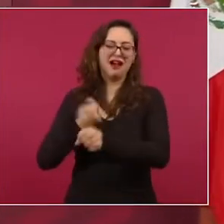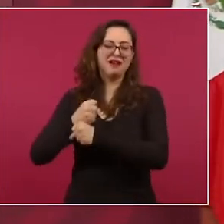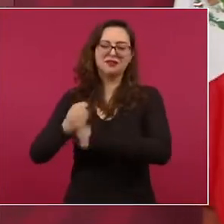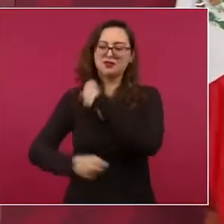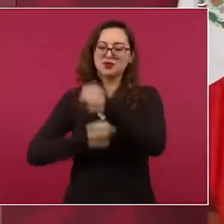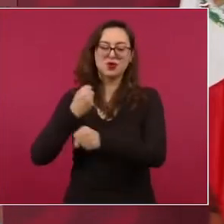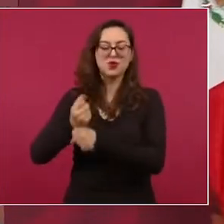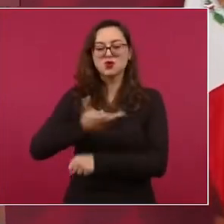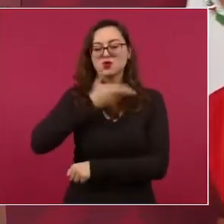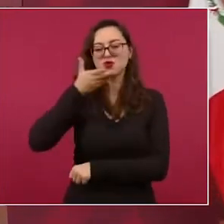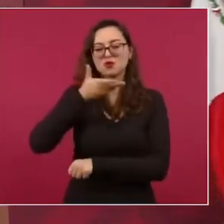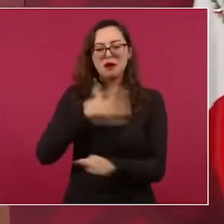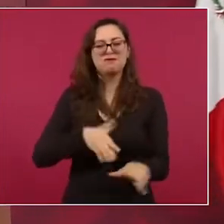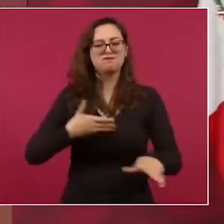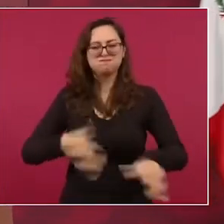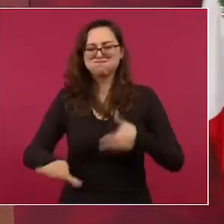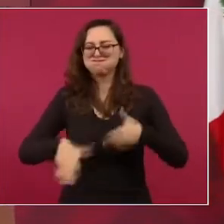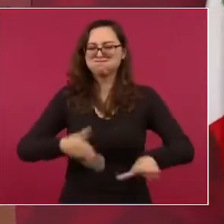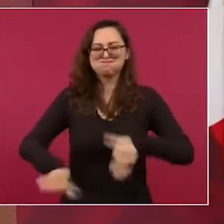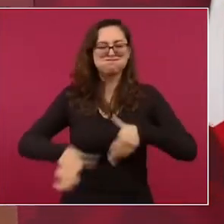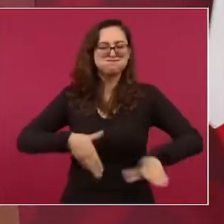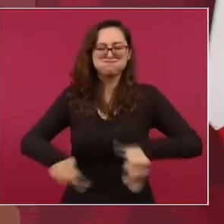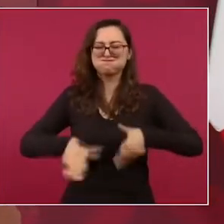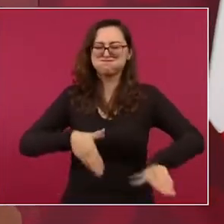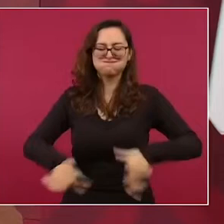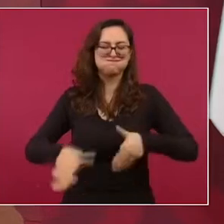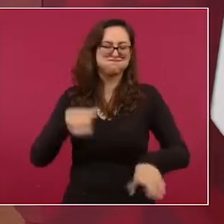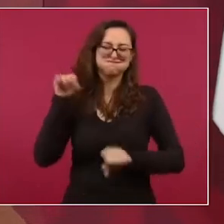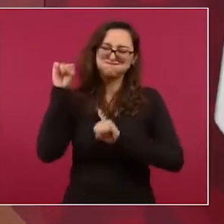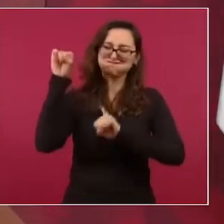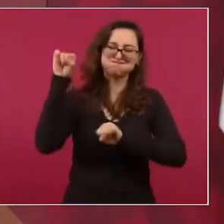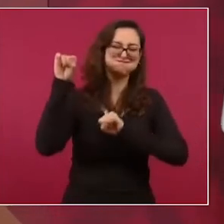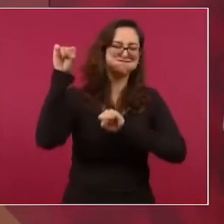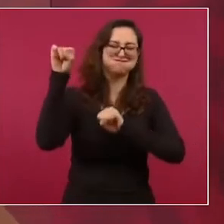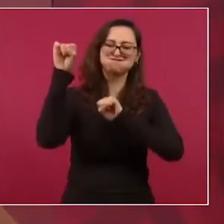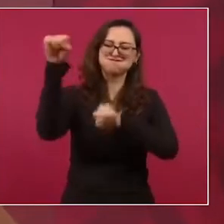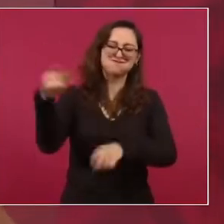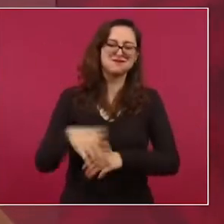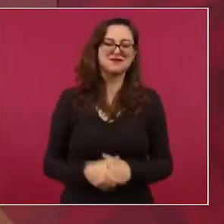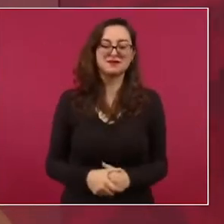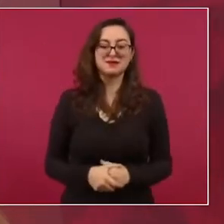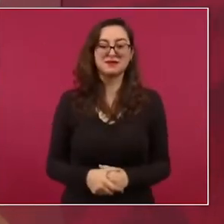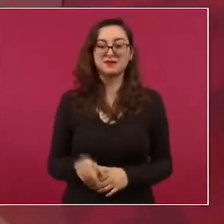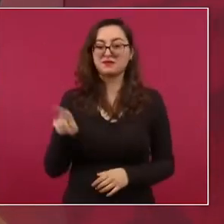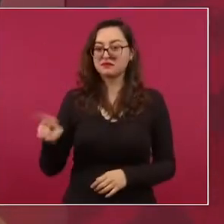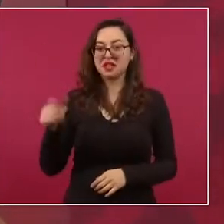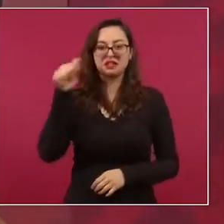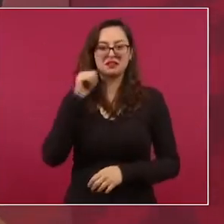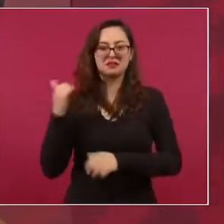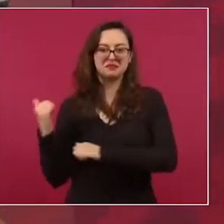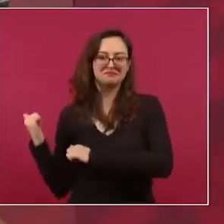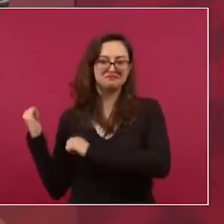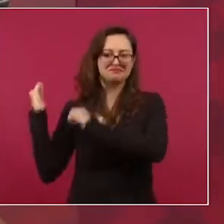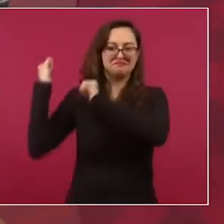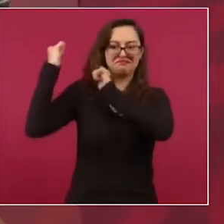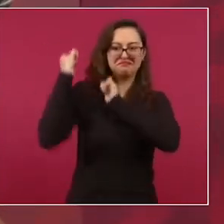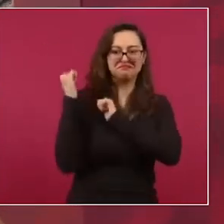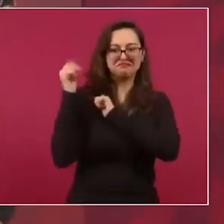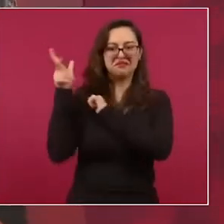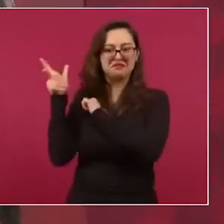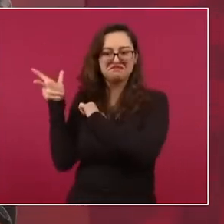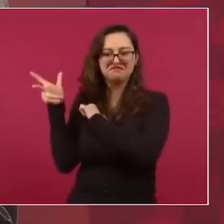con su cámara al hombro, pesa